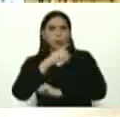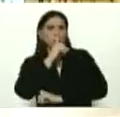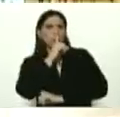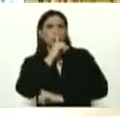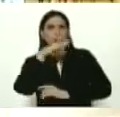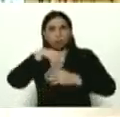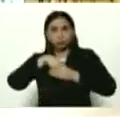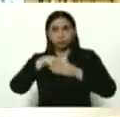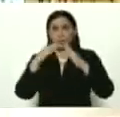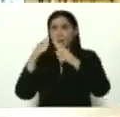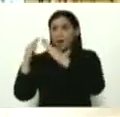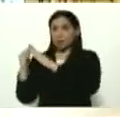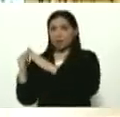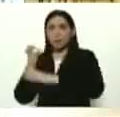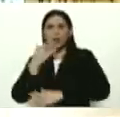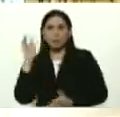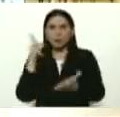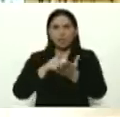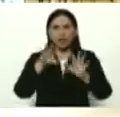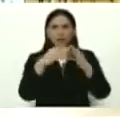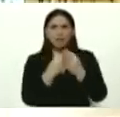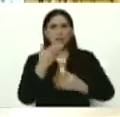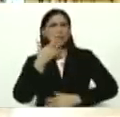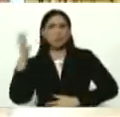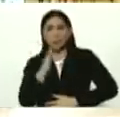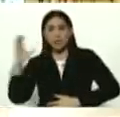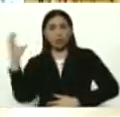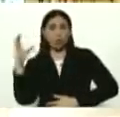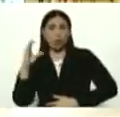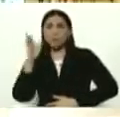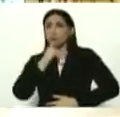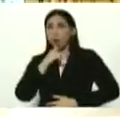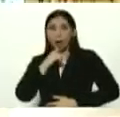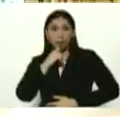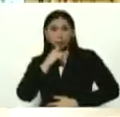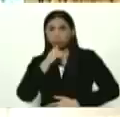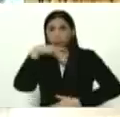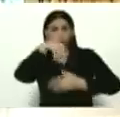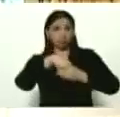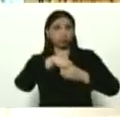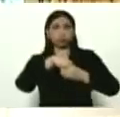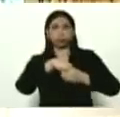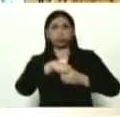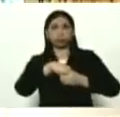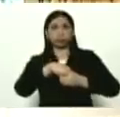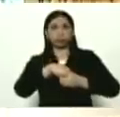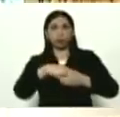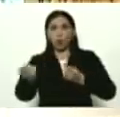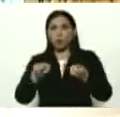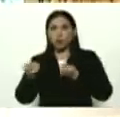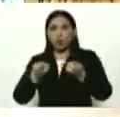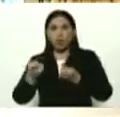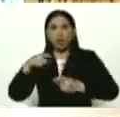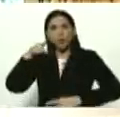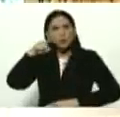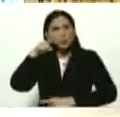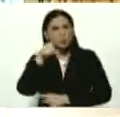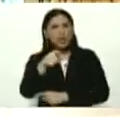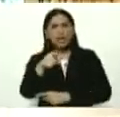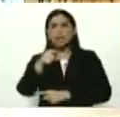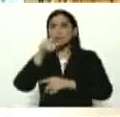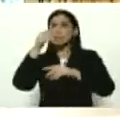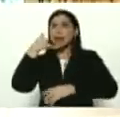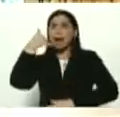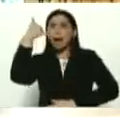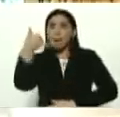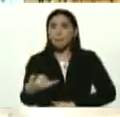casa llega un familiar que viene de Colombia. Y no pasó por los controles. Usted llame,